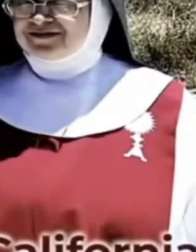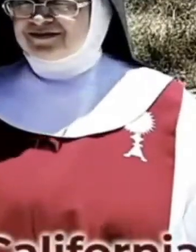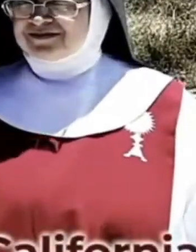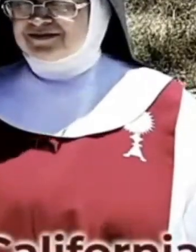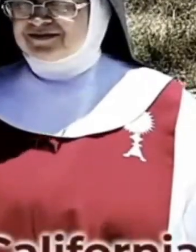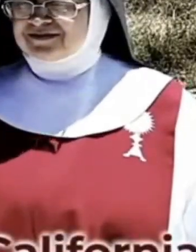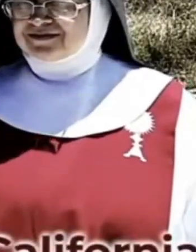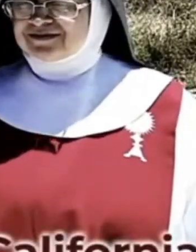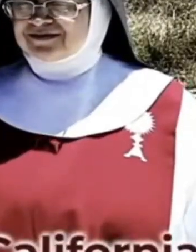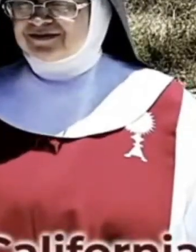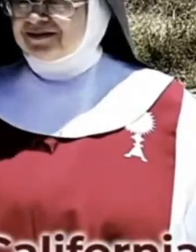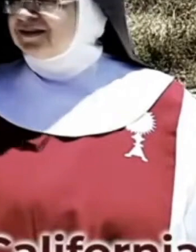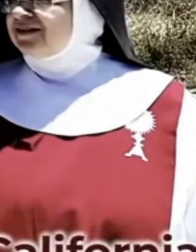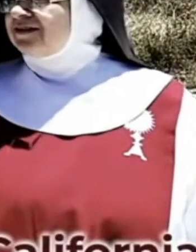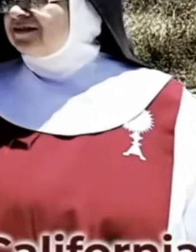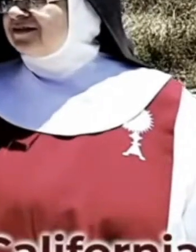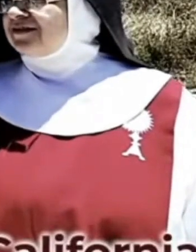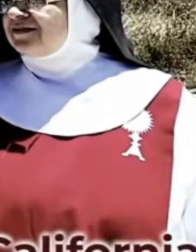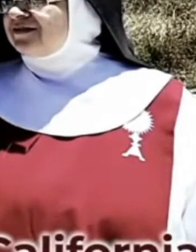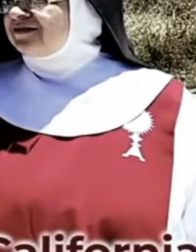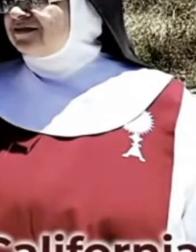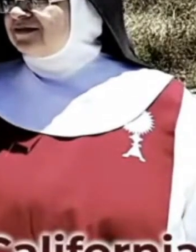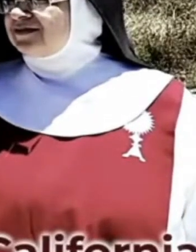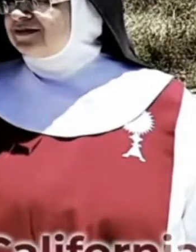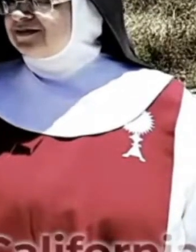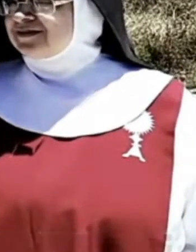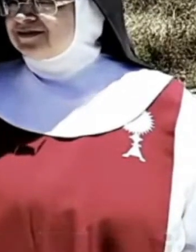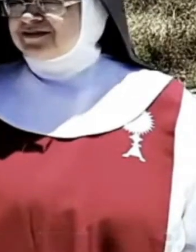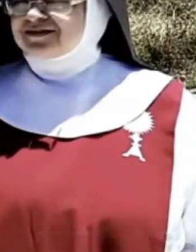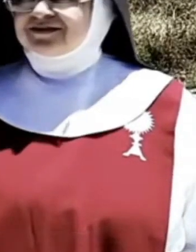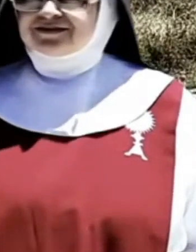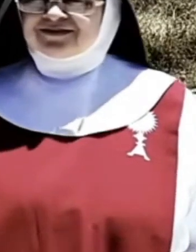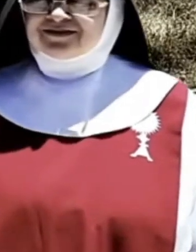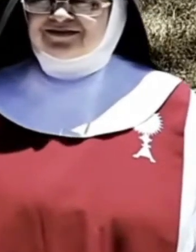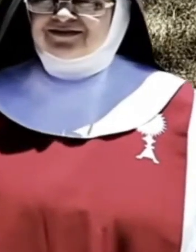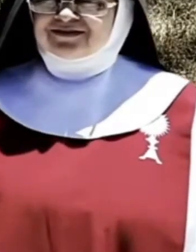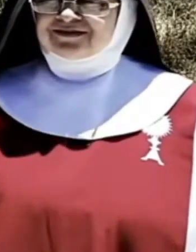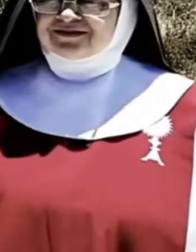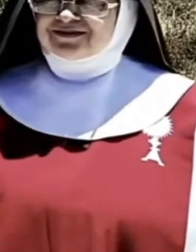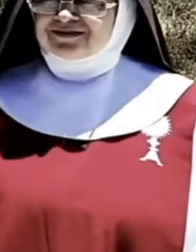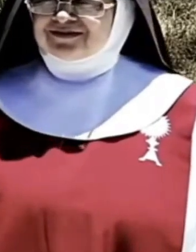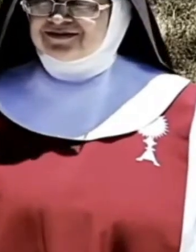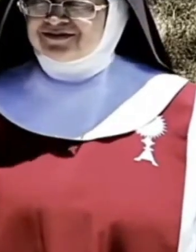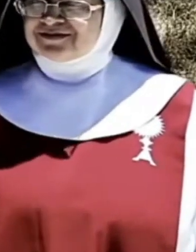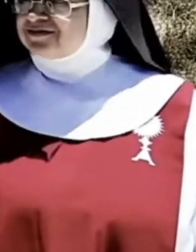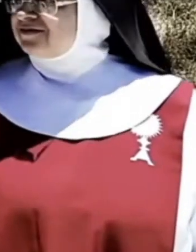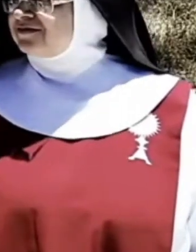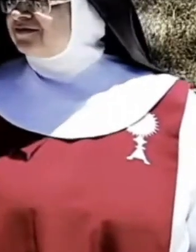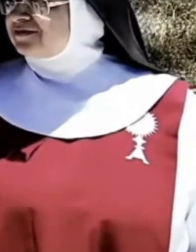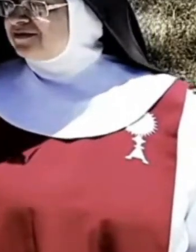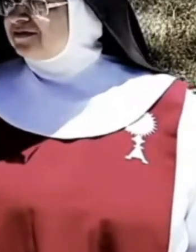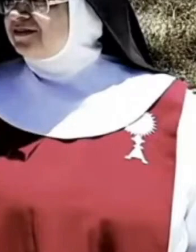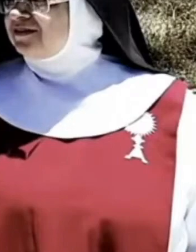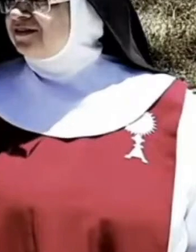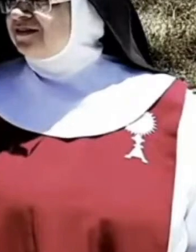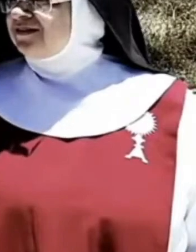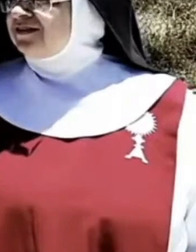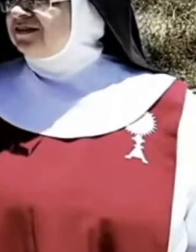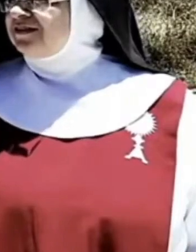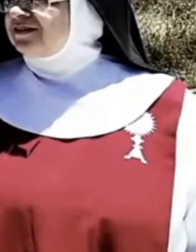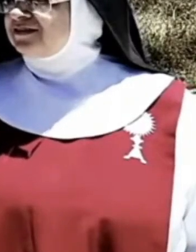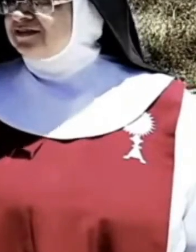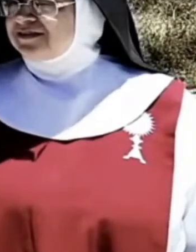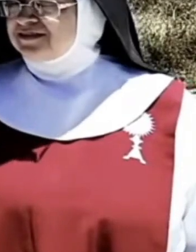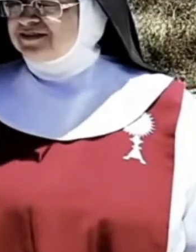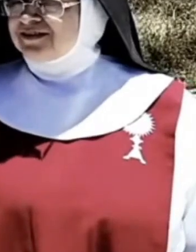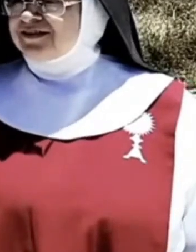de 25 años viviendo en esta área y no teníamos pavimentación y gracias al gobierno federal con